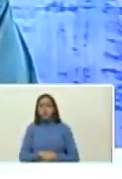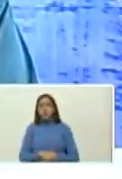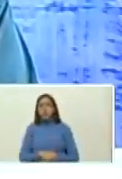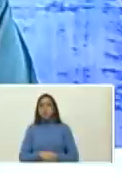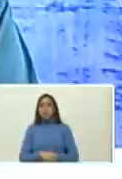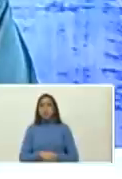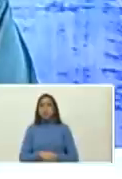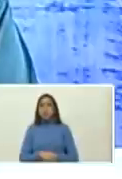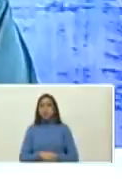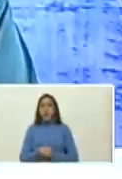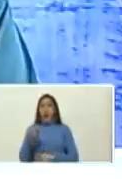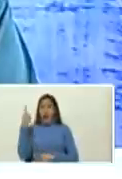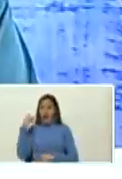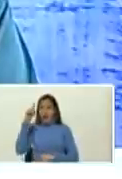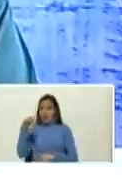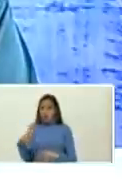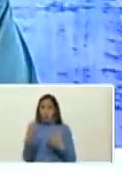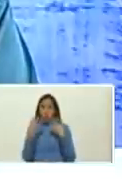ayer